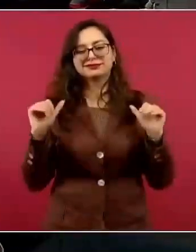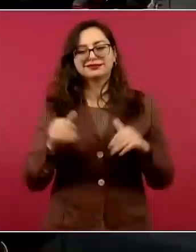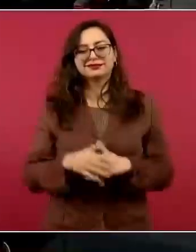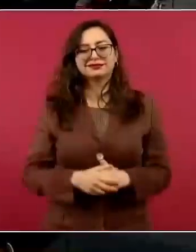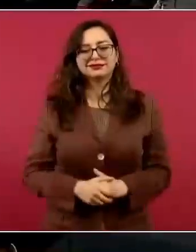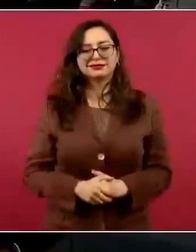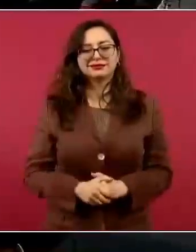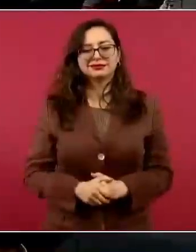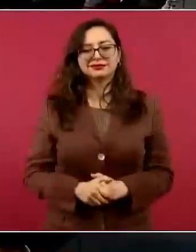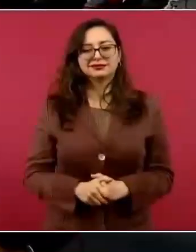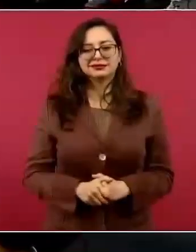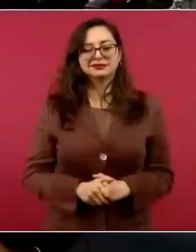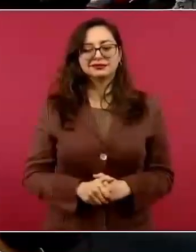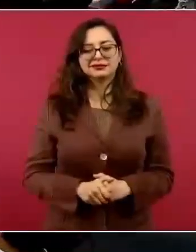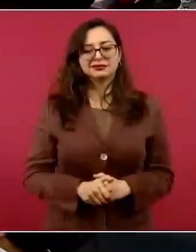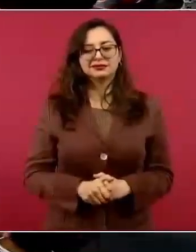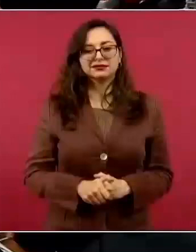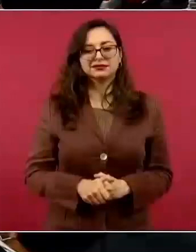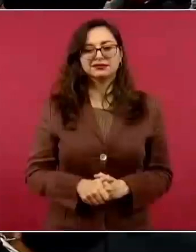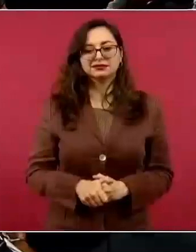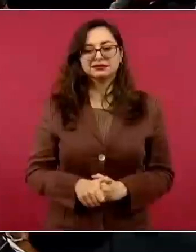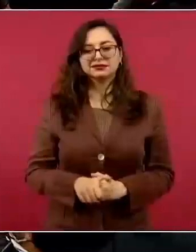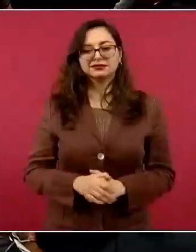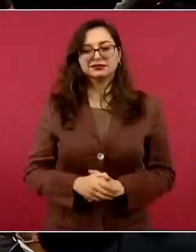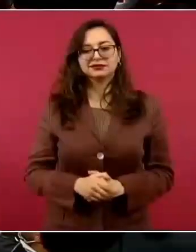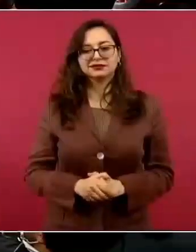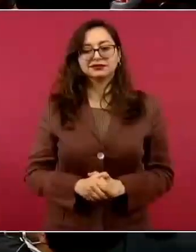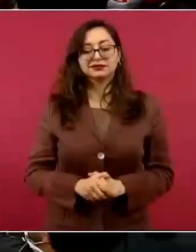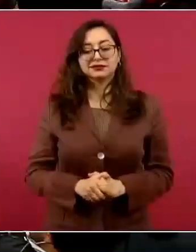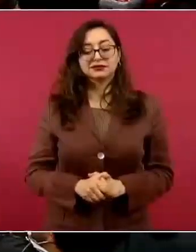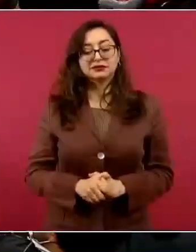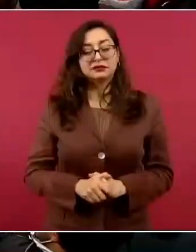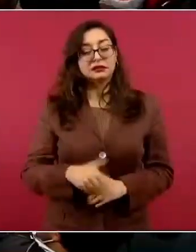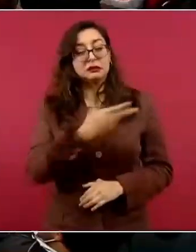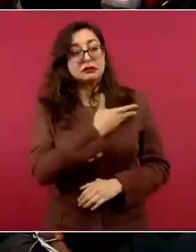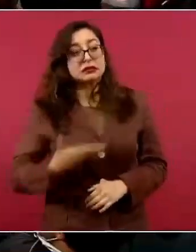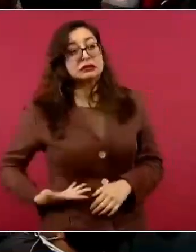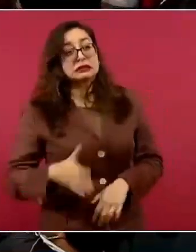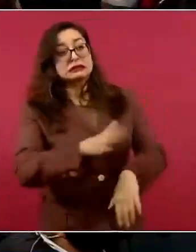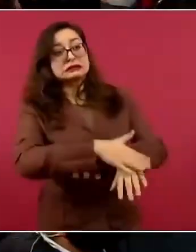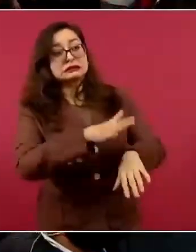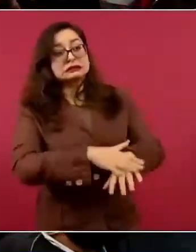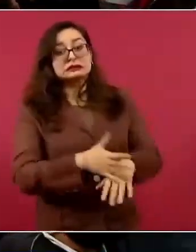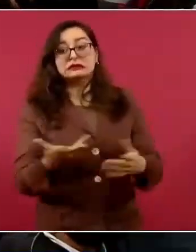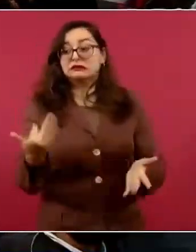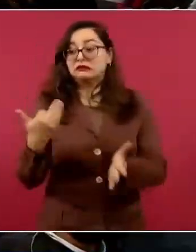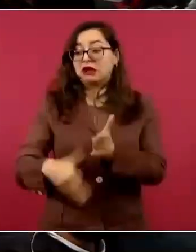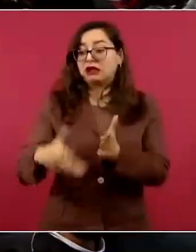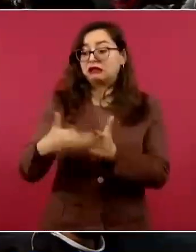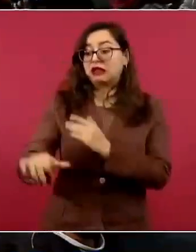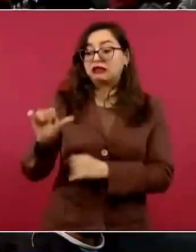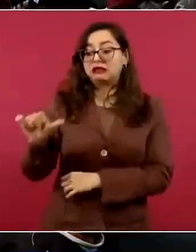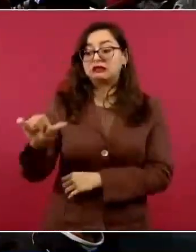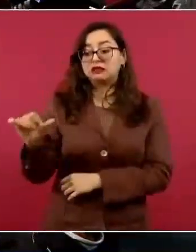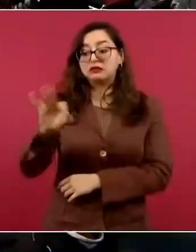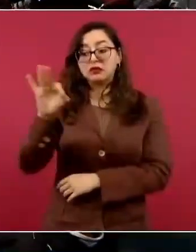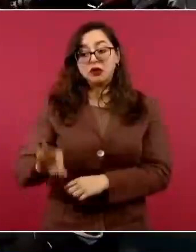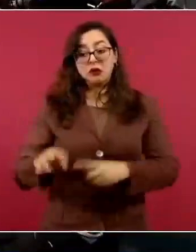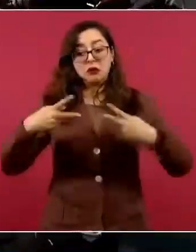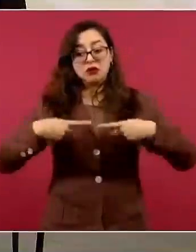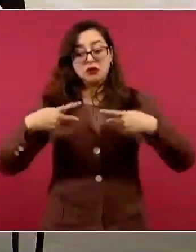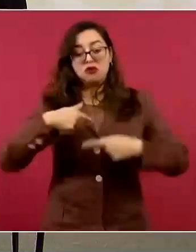podría esperar vacunar al 16 por ciento restante, presidente? ¿Se podría esperar vacunar al 16 por ciento restante con la vacuna patria?